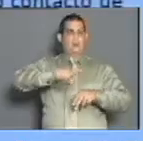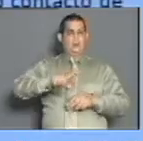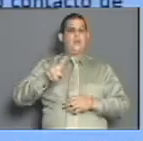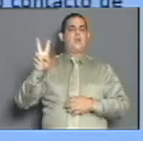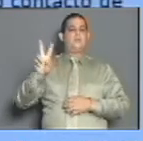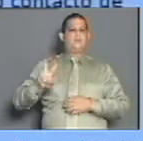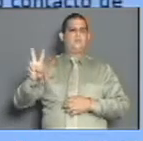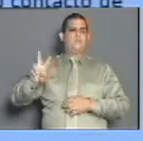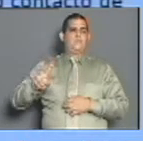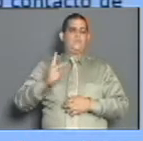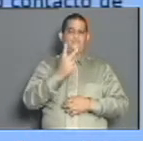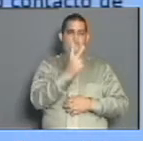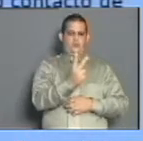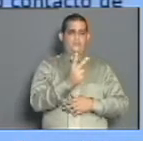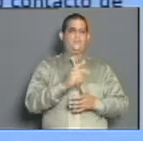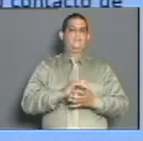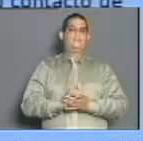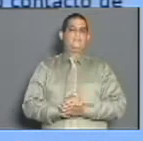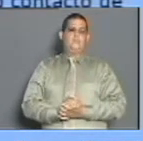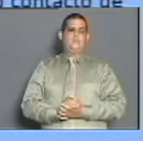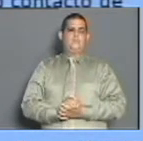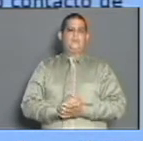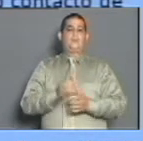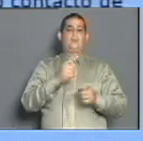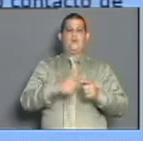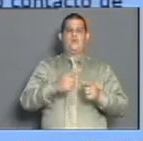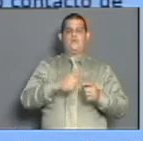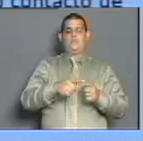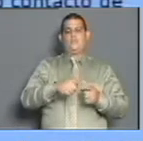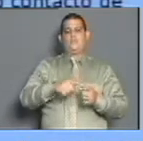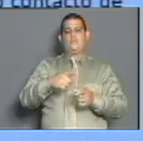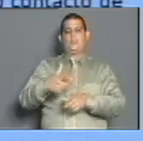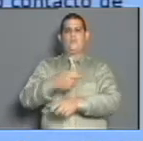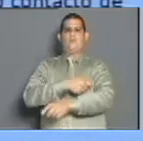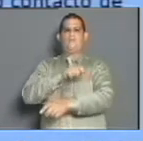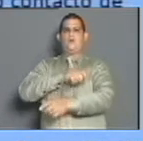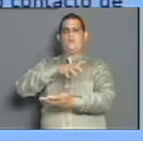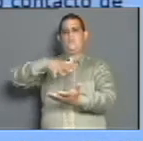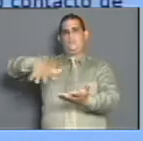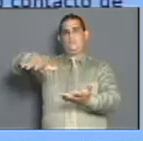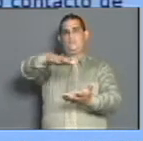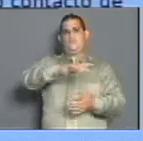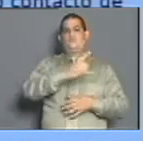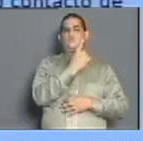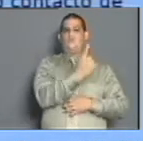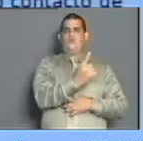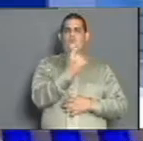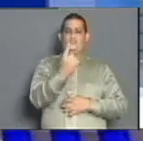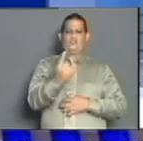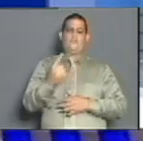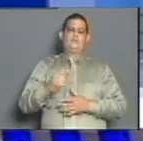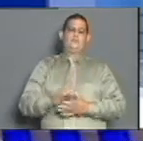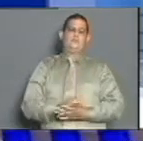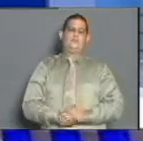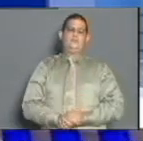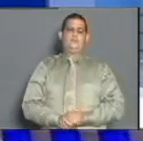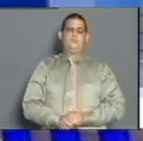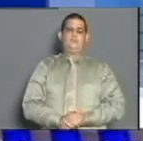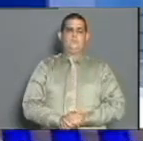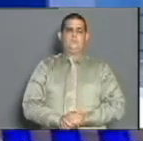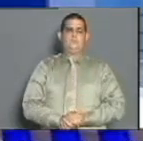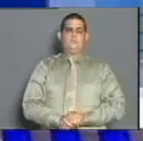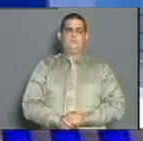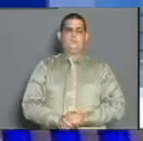Alcidespino con 2 pacientes. Mientras, las áreas de salud Julio Graves de Peralta, Mario Gutiérrez, Manuel Díaz Legra y René Ávila Reyes